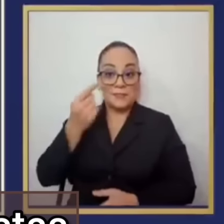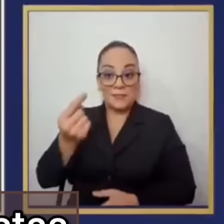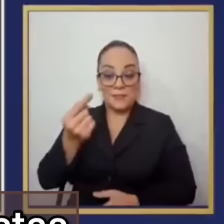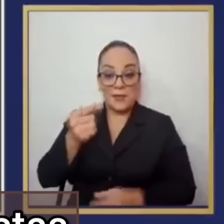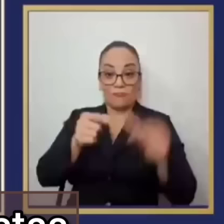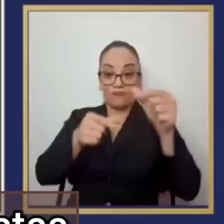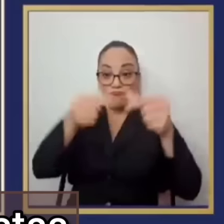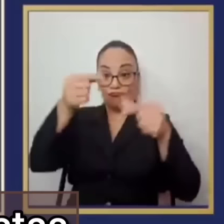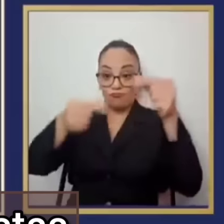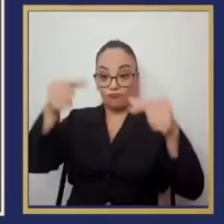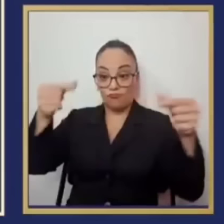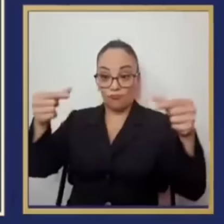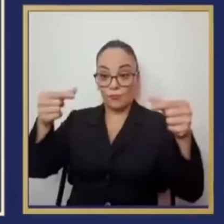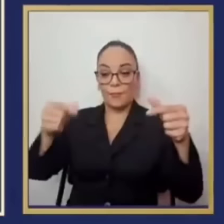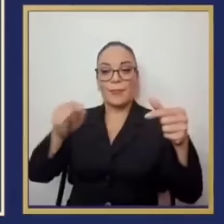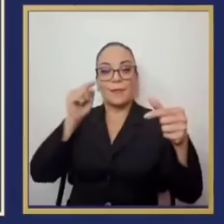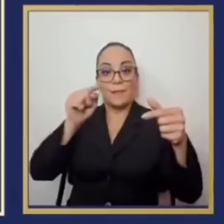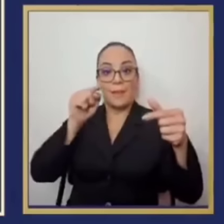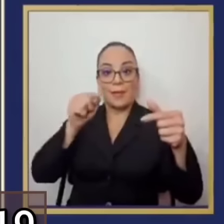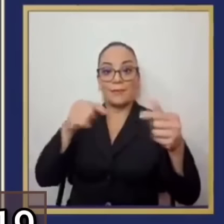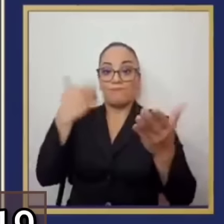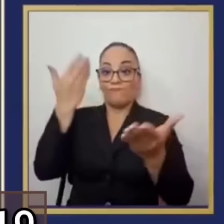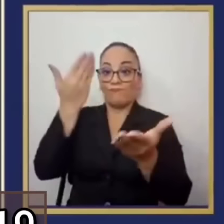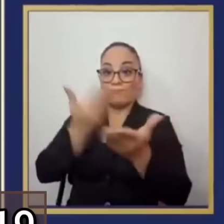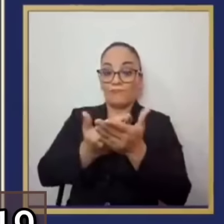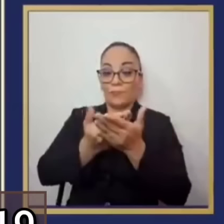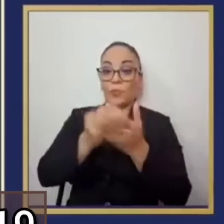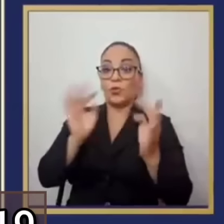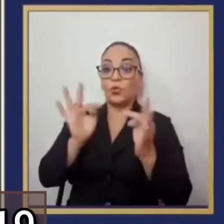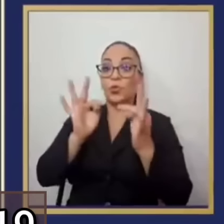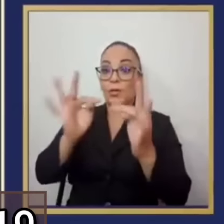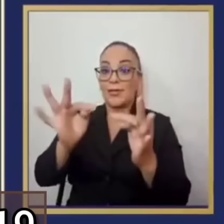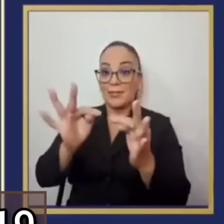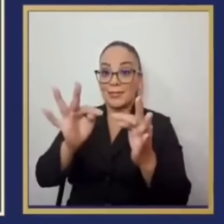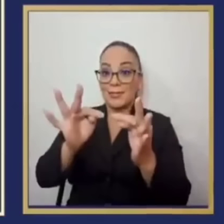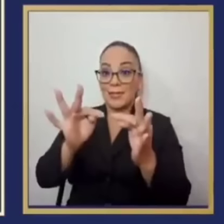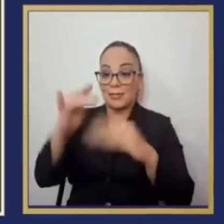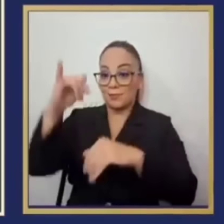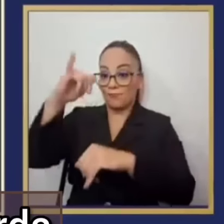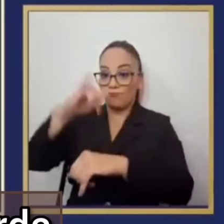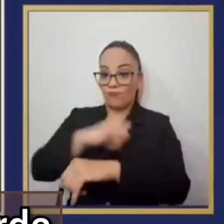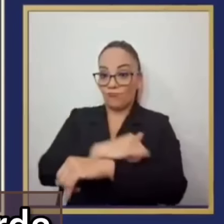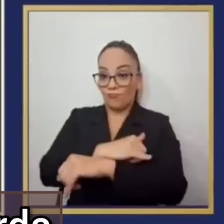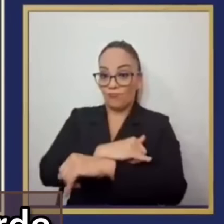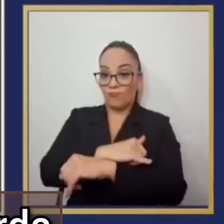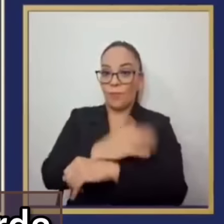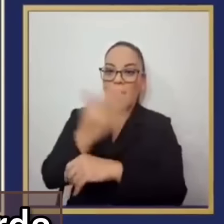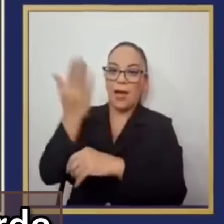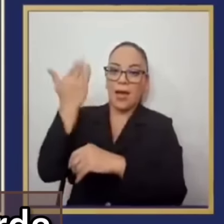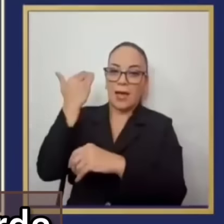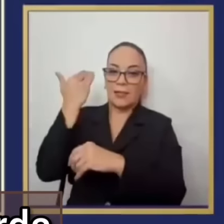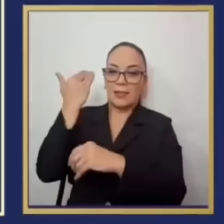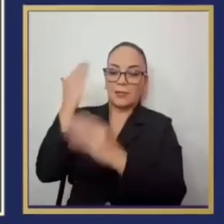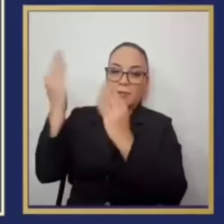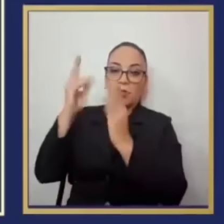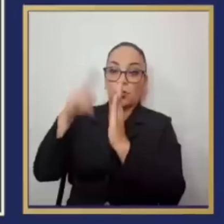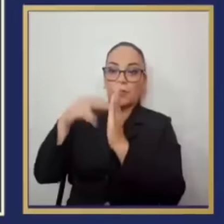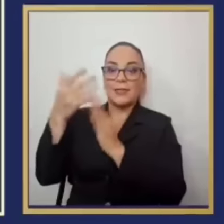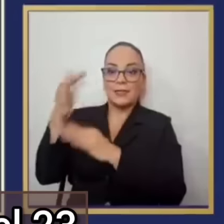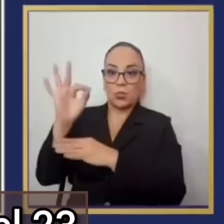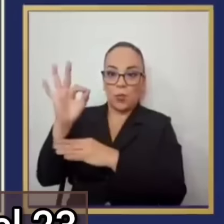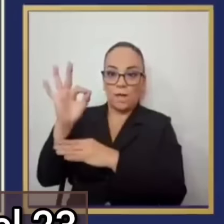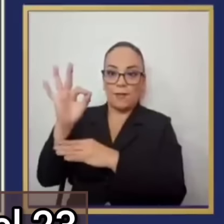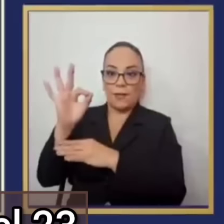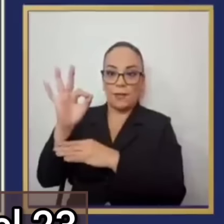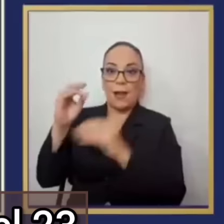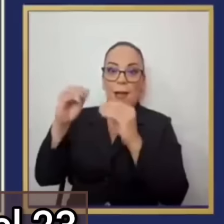llegada de turistas en comparación con los años del 19, que es la barra más alta a la izquierda y